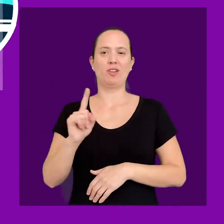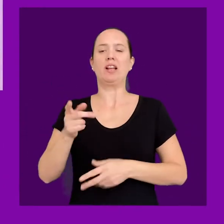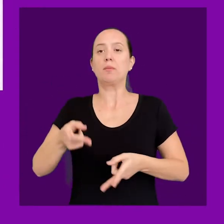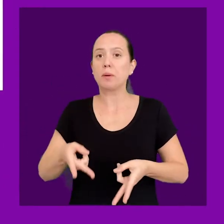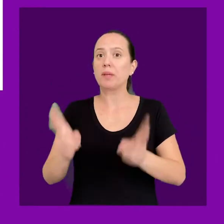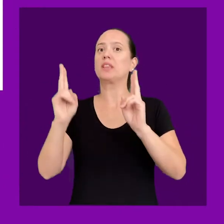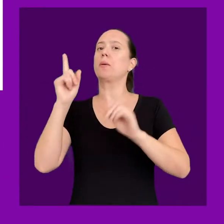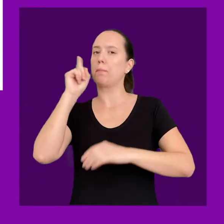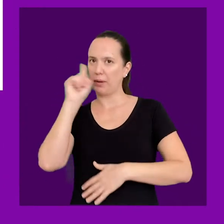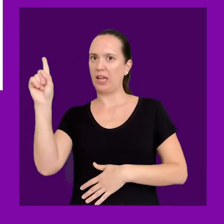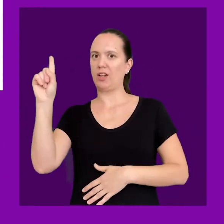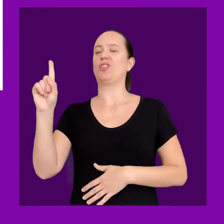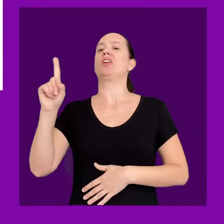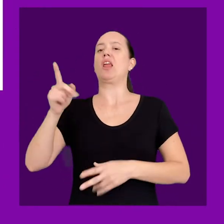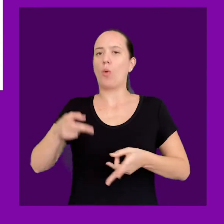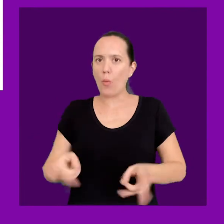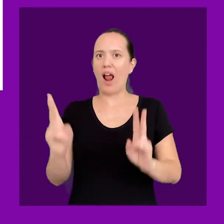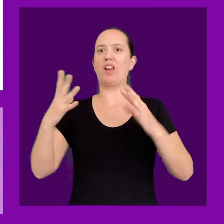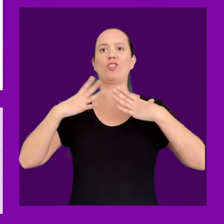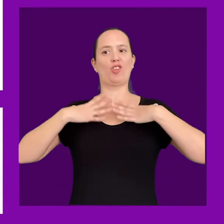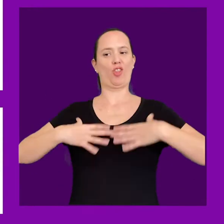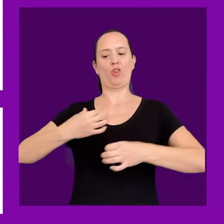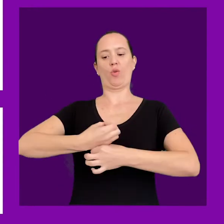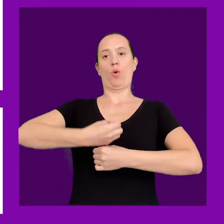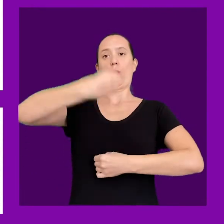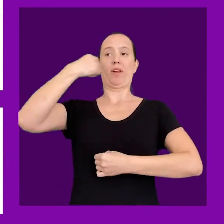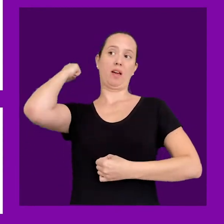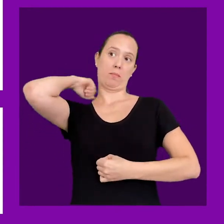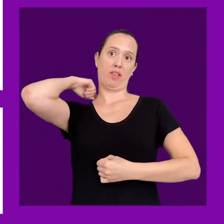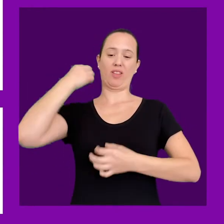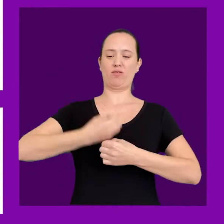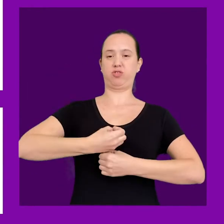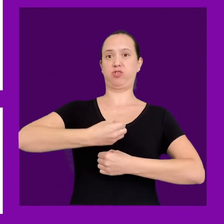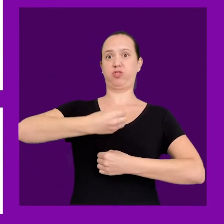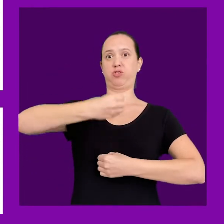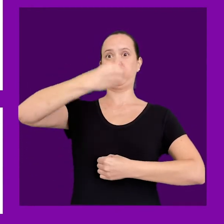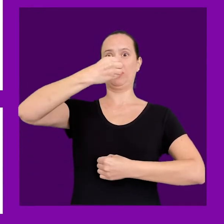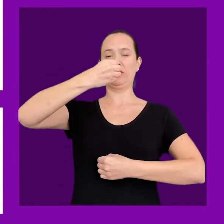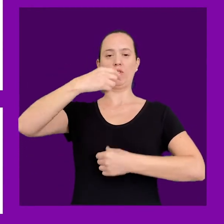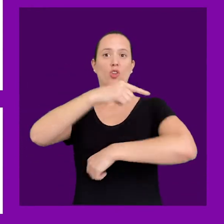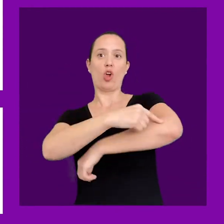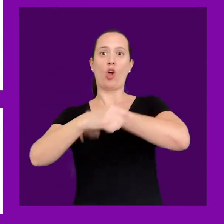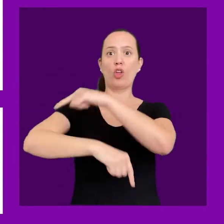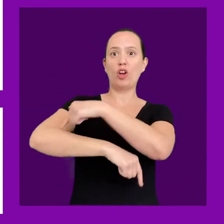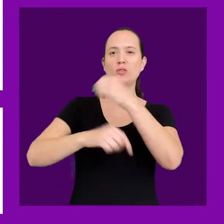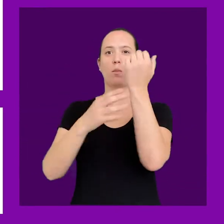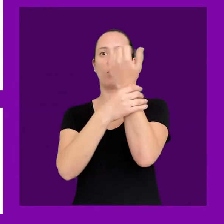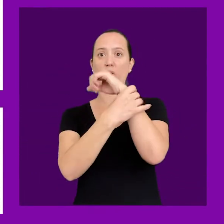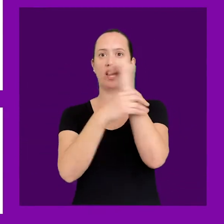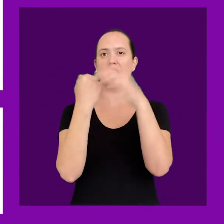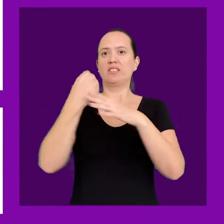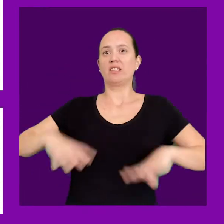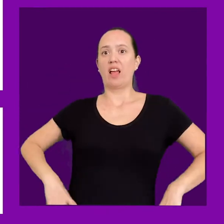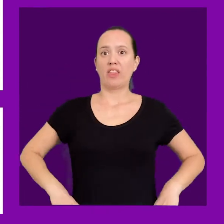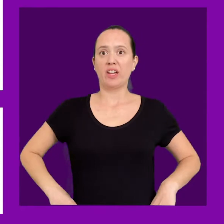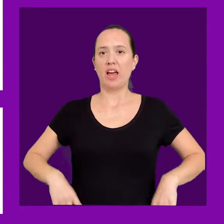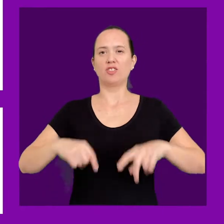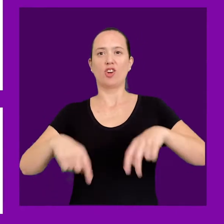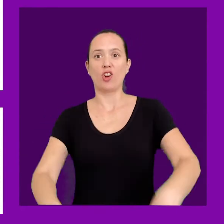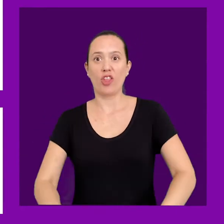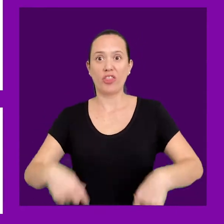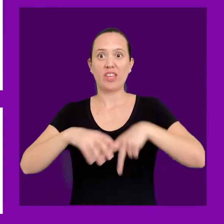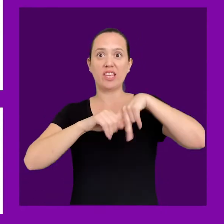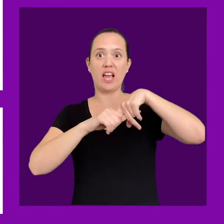pero las que nos permiten movernos en mayor medida están a lo largo de la columna, hombros, codos, muñecas, caderas,